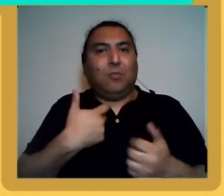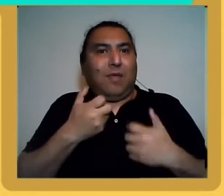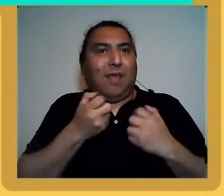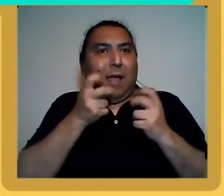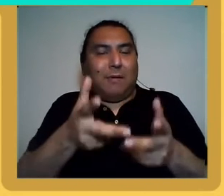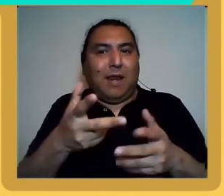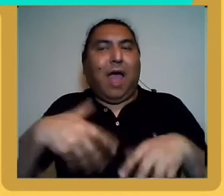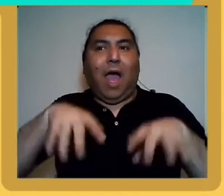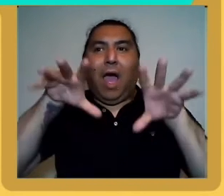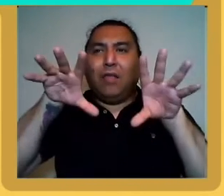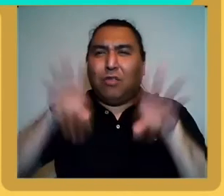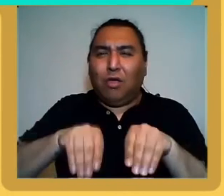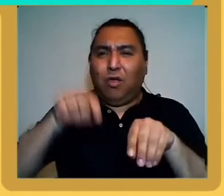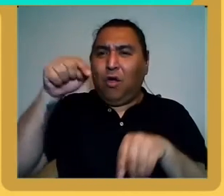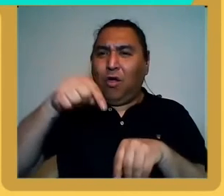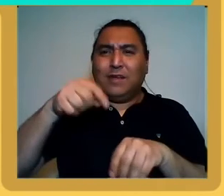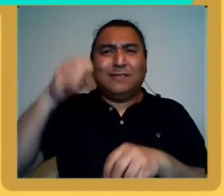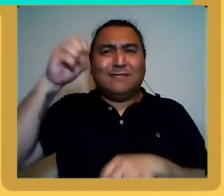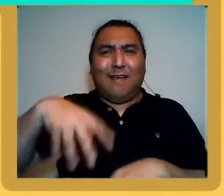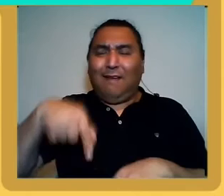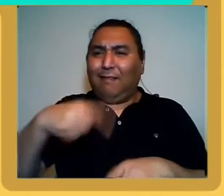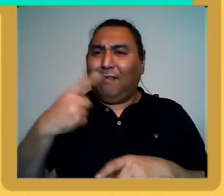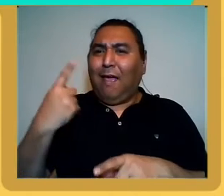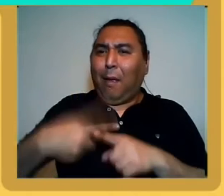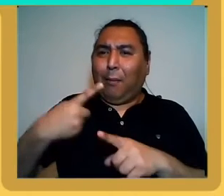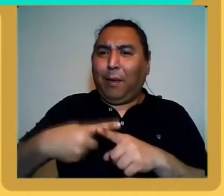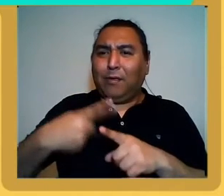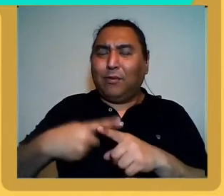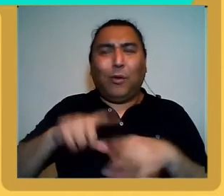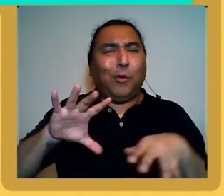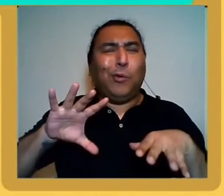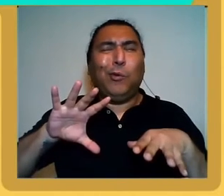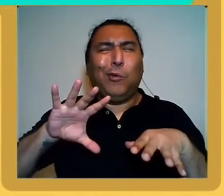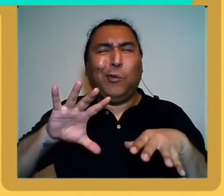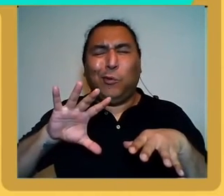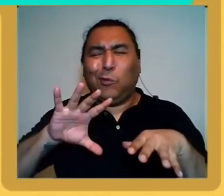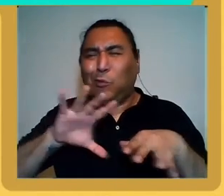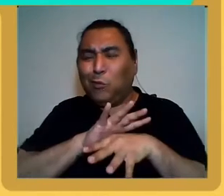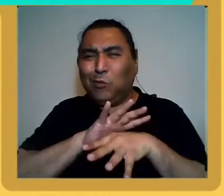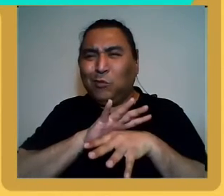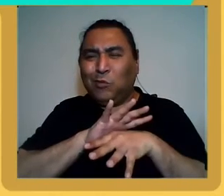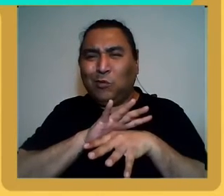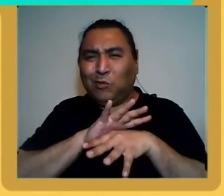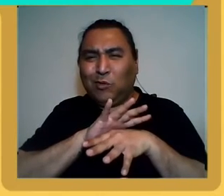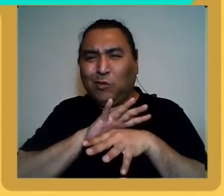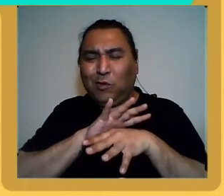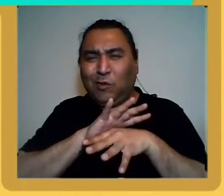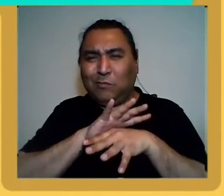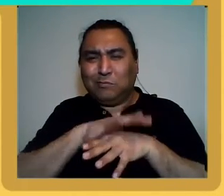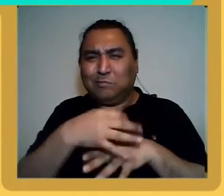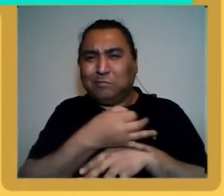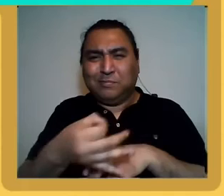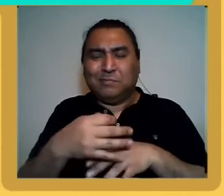hoy en este evento. Creo que justo se alinearon las estrellas, Eduardo. Así que, bueno, ahora sí voy a contestar un poco